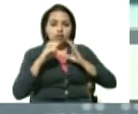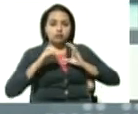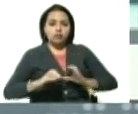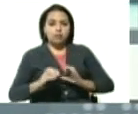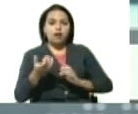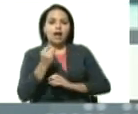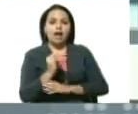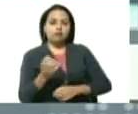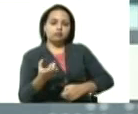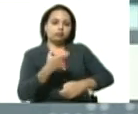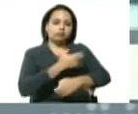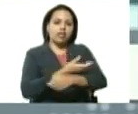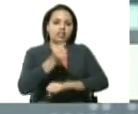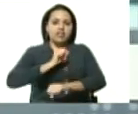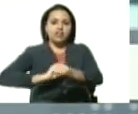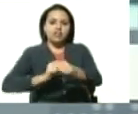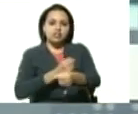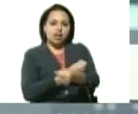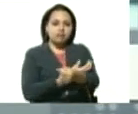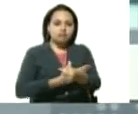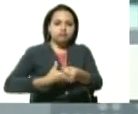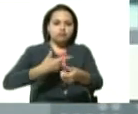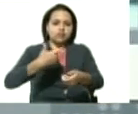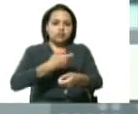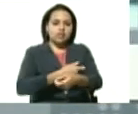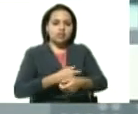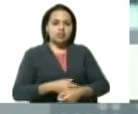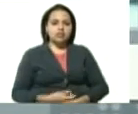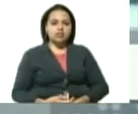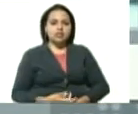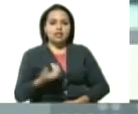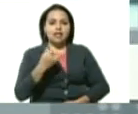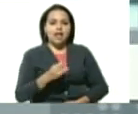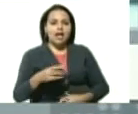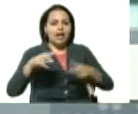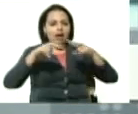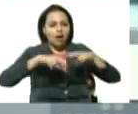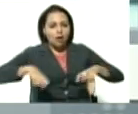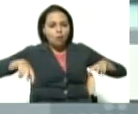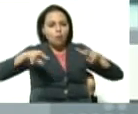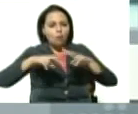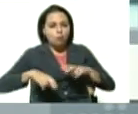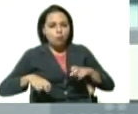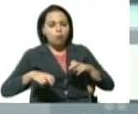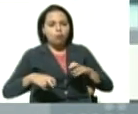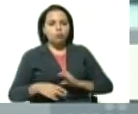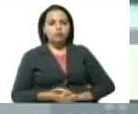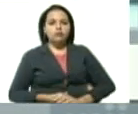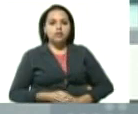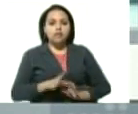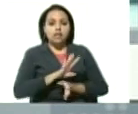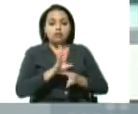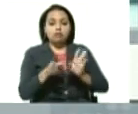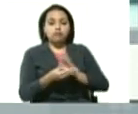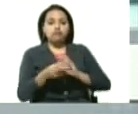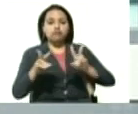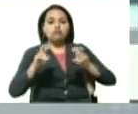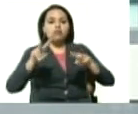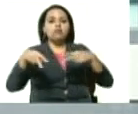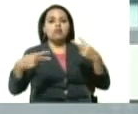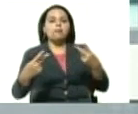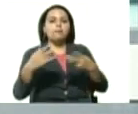anticoagulantes incorporamos antivirales tenemos diariamente revisión y actualización cuando sea necesario para